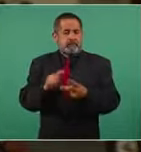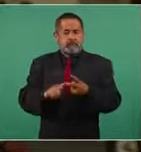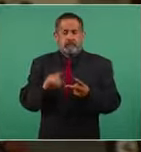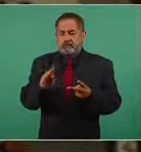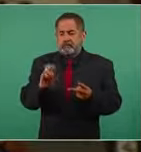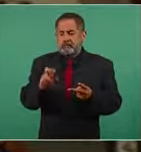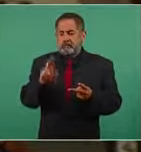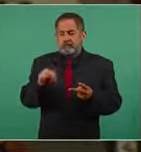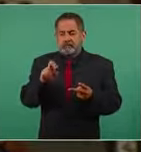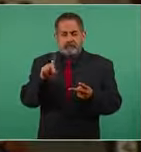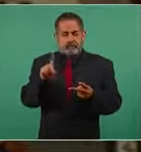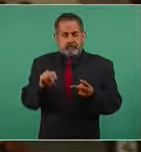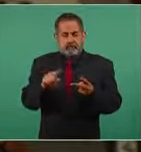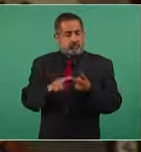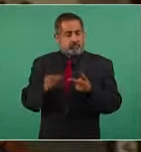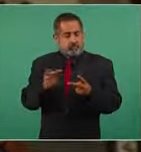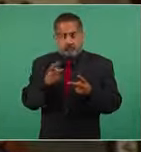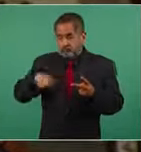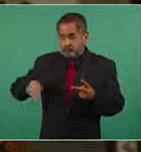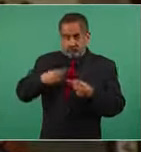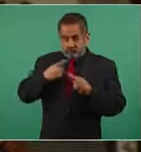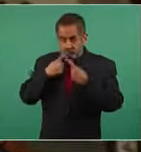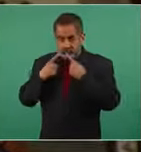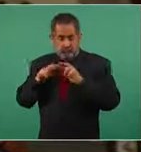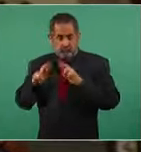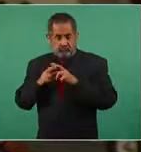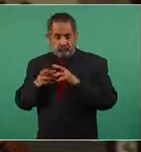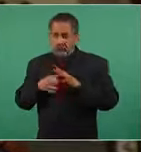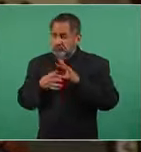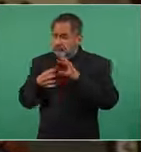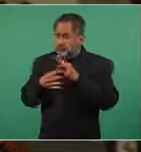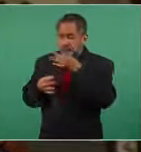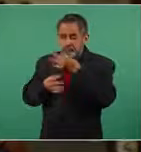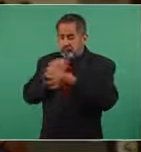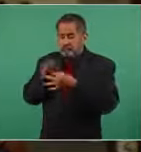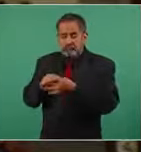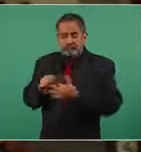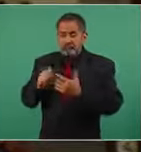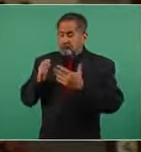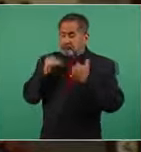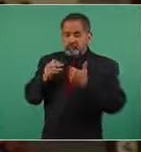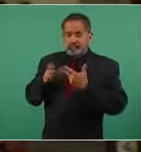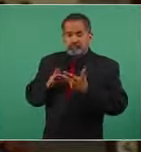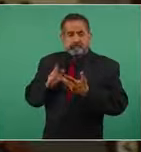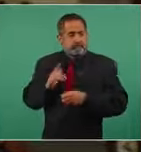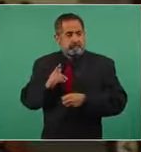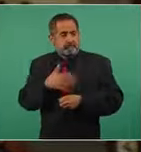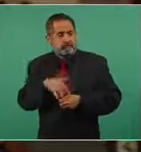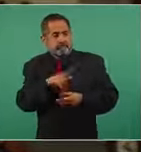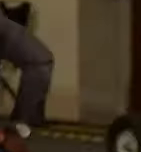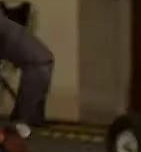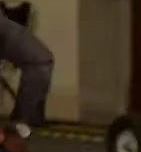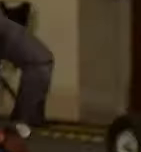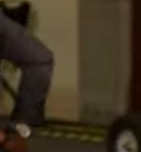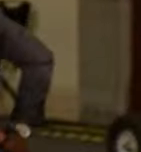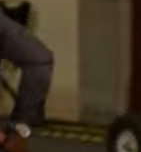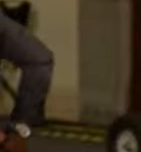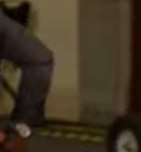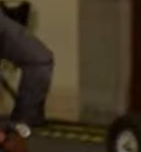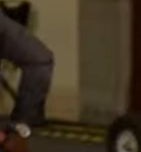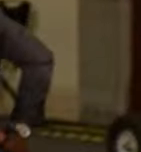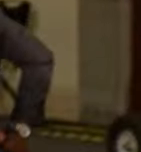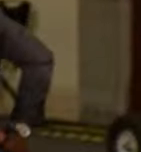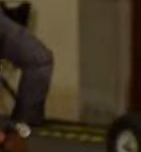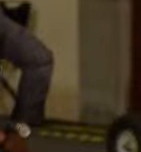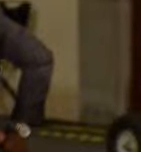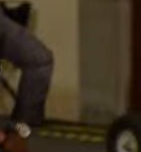tenemos una reunión y me van diciendo que no tenían cómo localizar a la compañera en enero